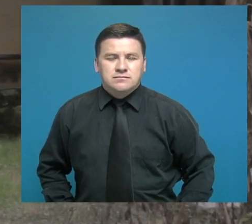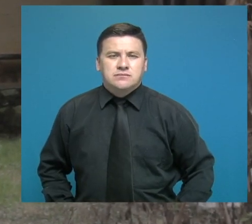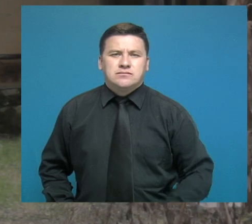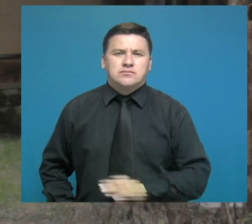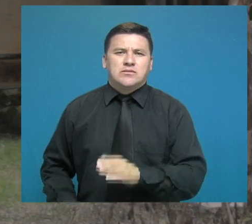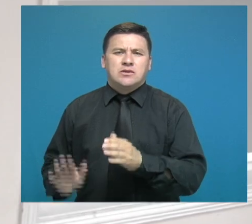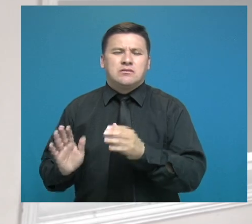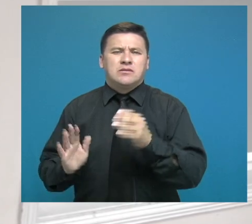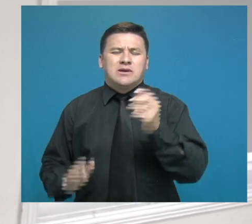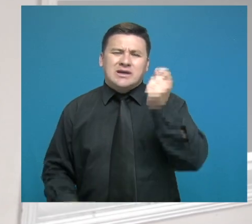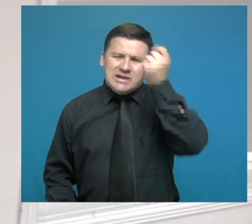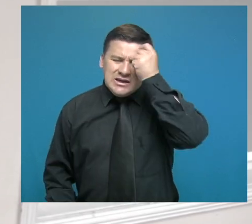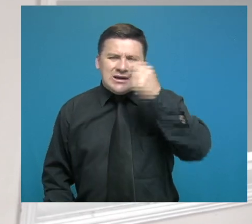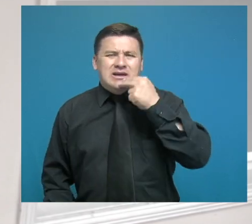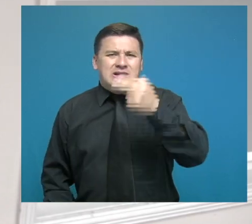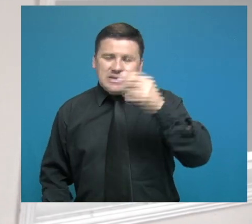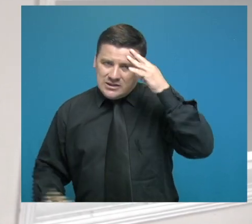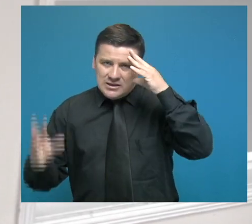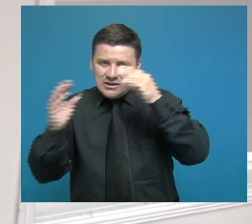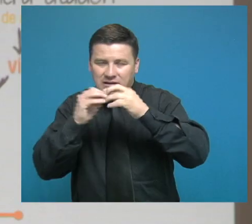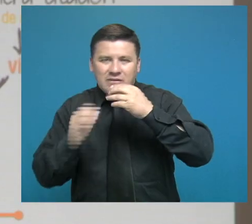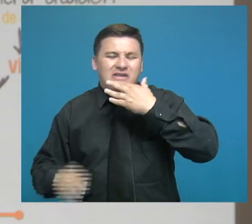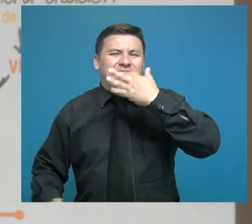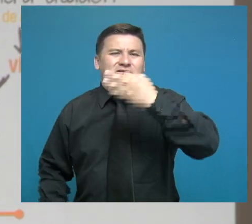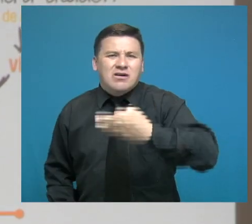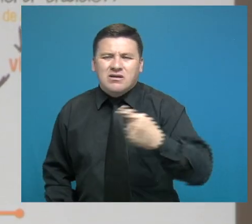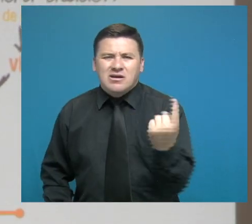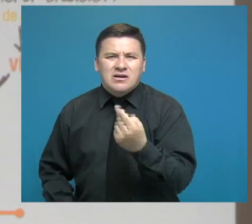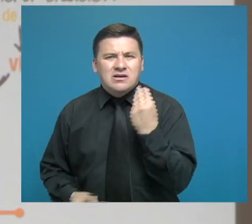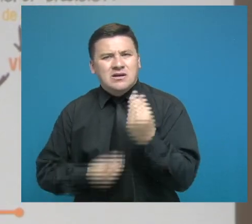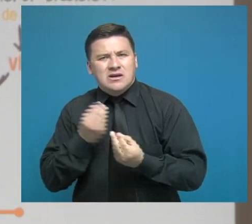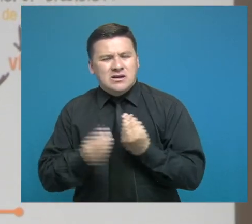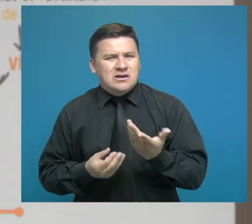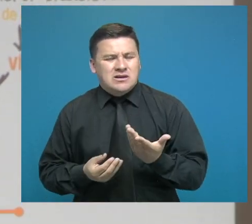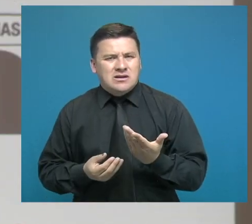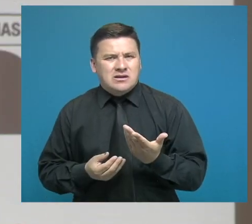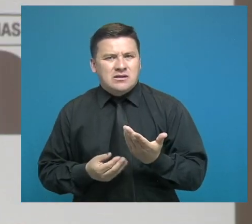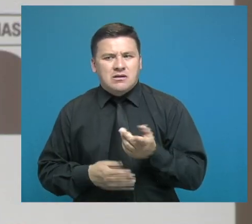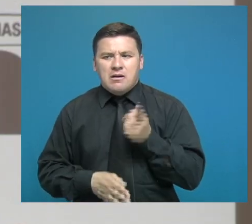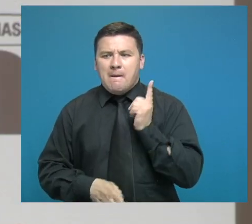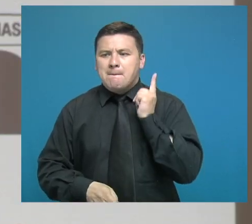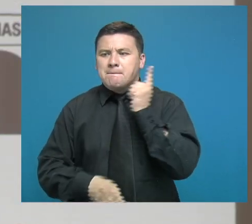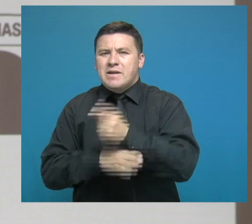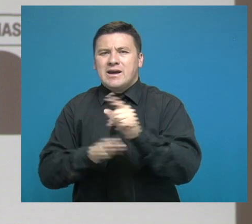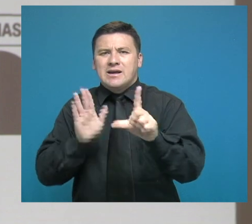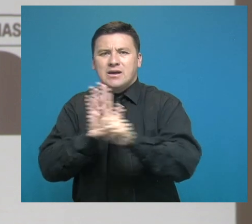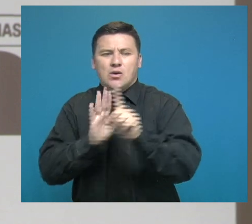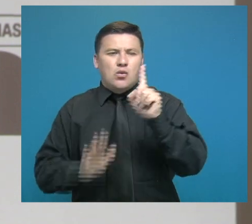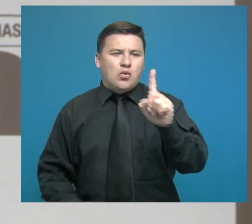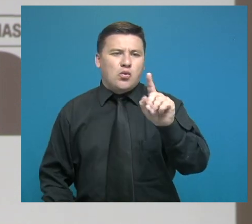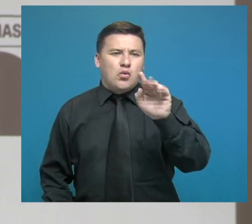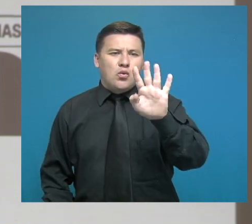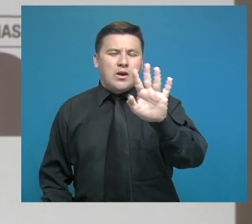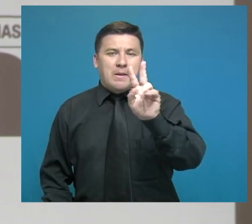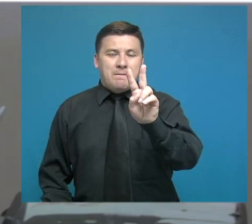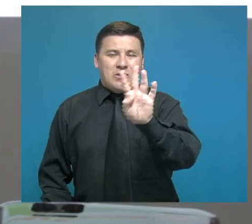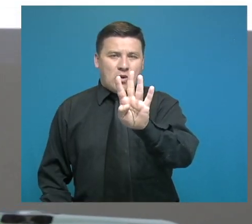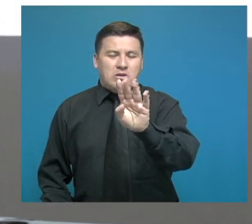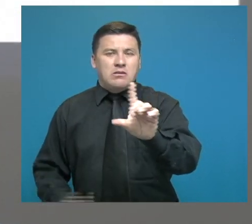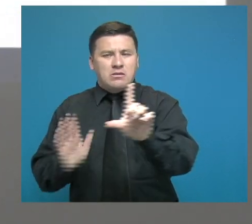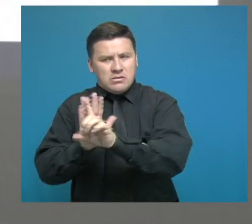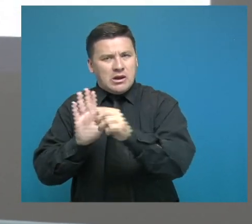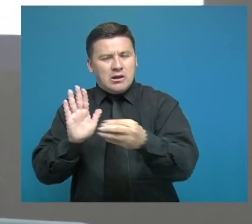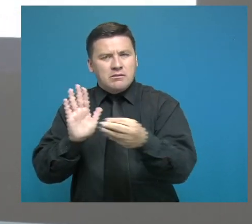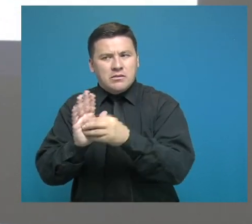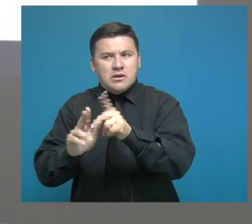El Centro Nacional de Memoria Histórica, a través de la Dirección de Acuerdos para la Verdad, lo que hace a partir de recibir el mandato de la Ley 1424,